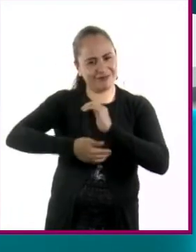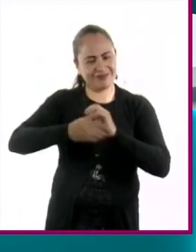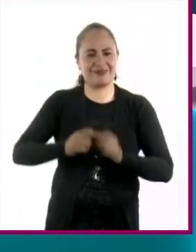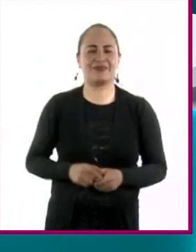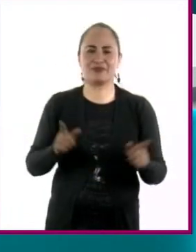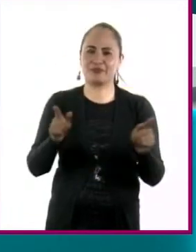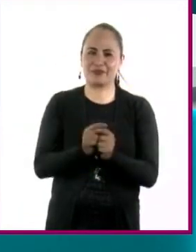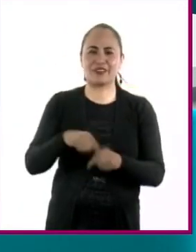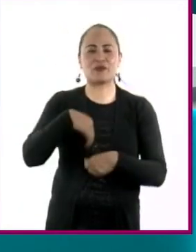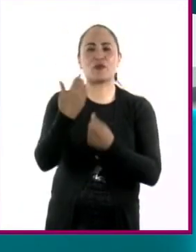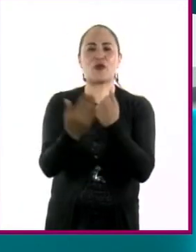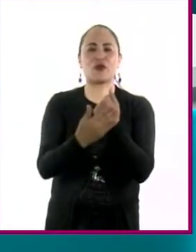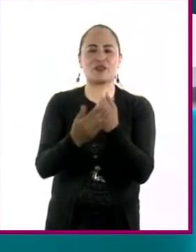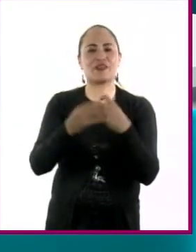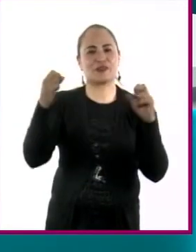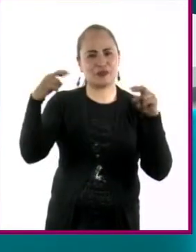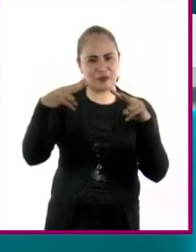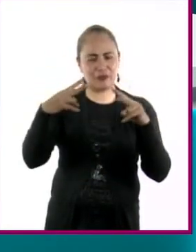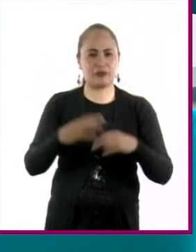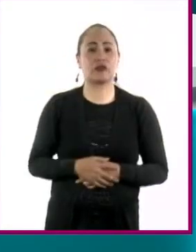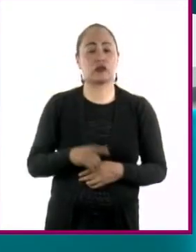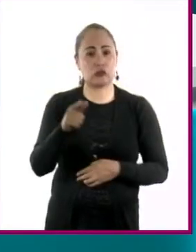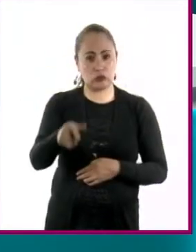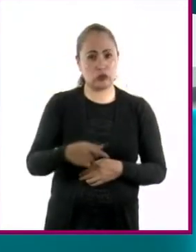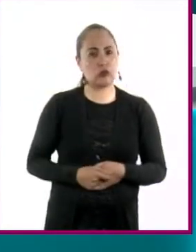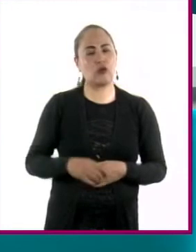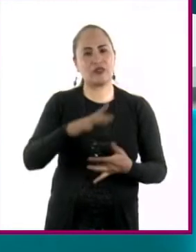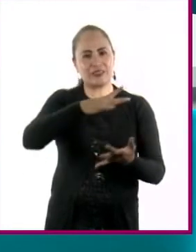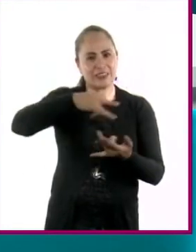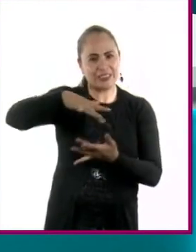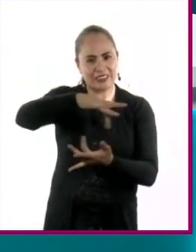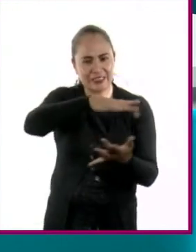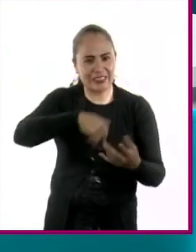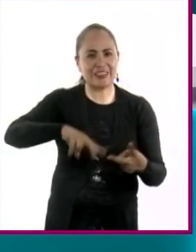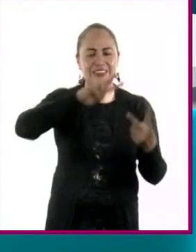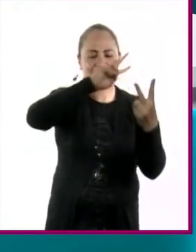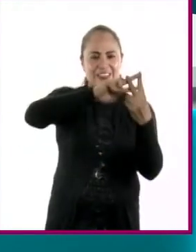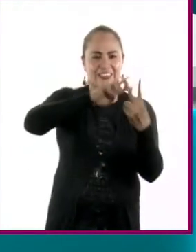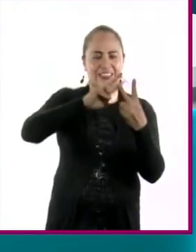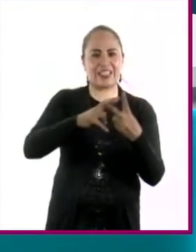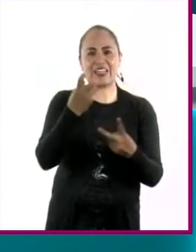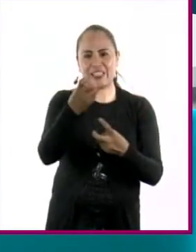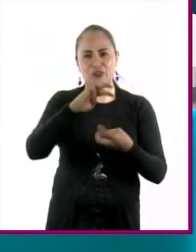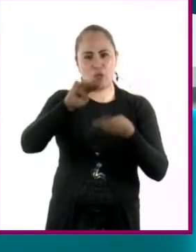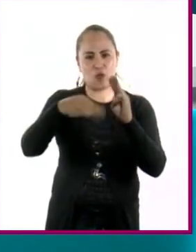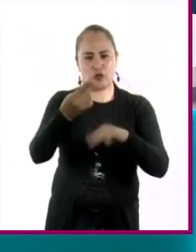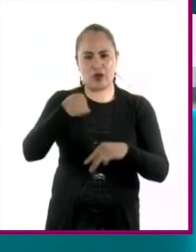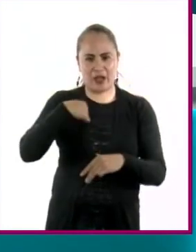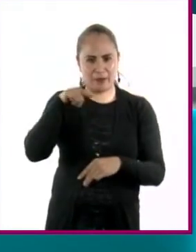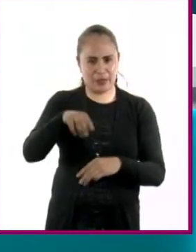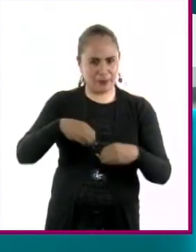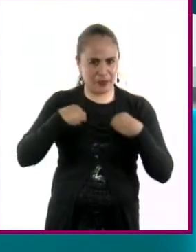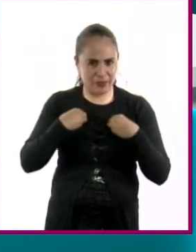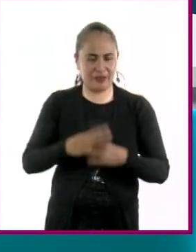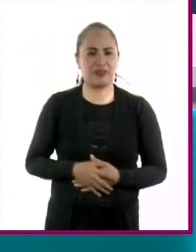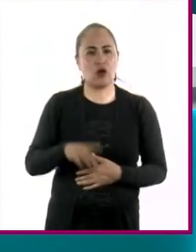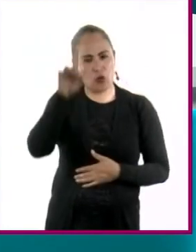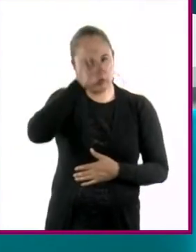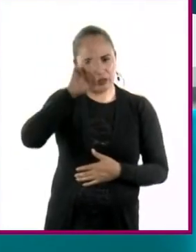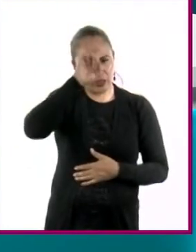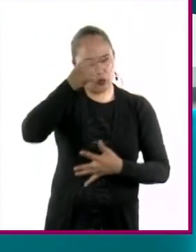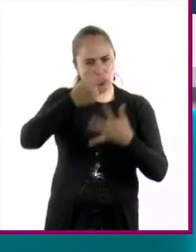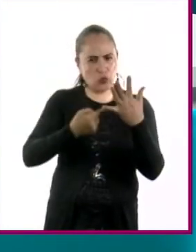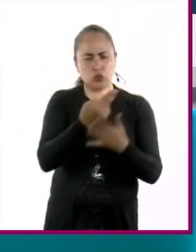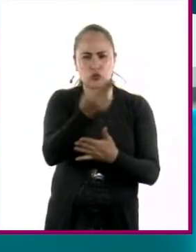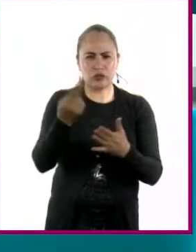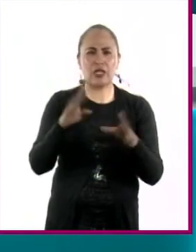vemos en la próxima edición. No se olviden de etiquetarnos en sus redes sociales con el hashtag EstemundoMeToca y compartan con nosotros sus recomendaciones sobre